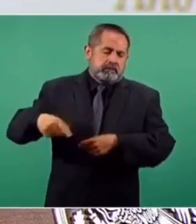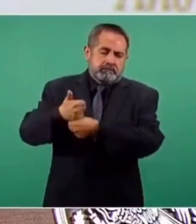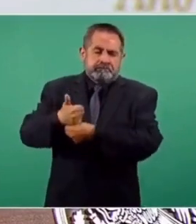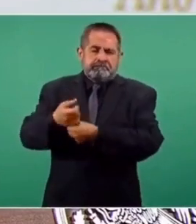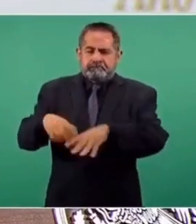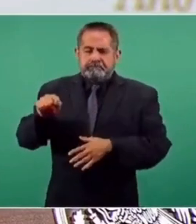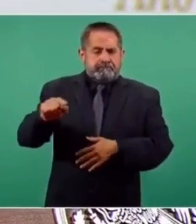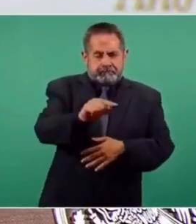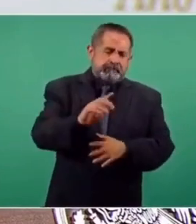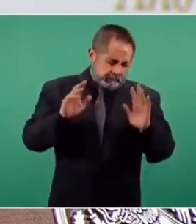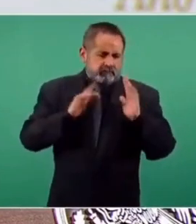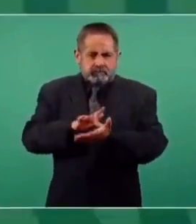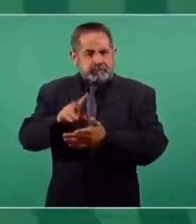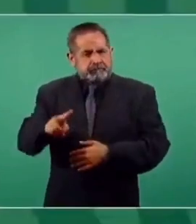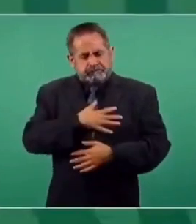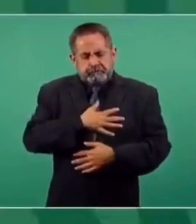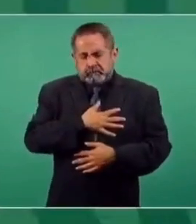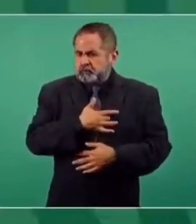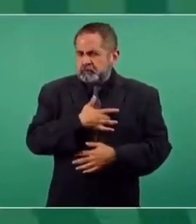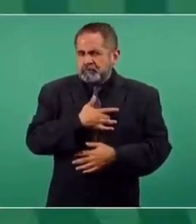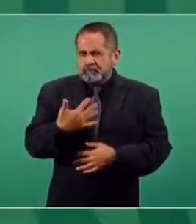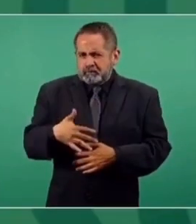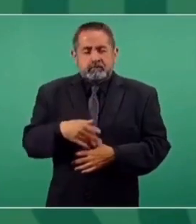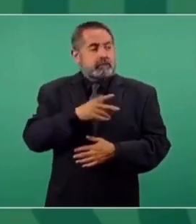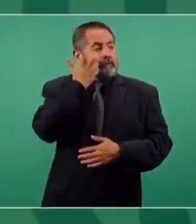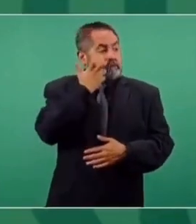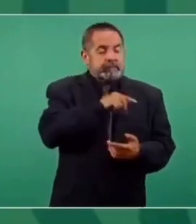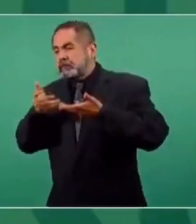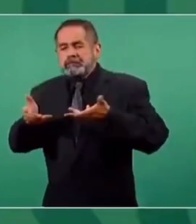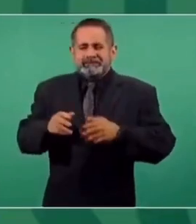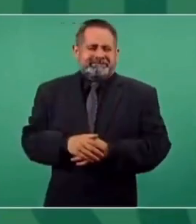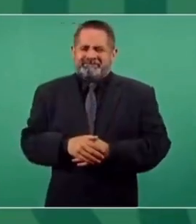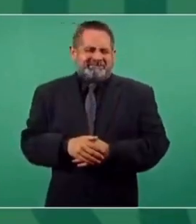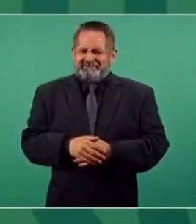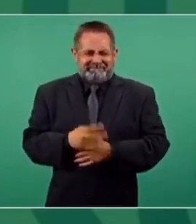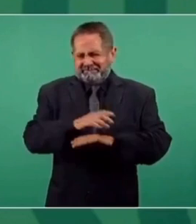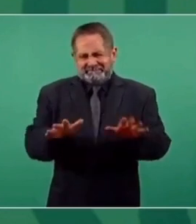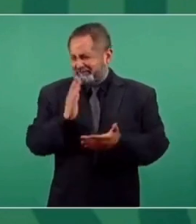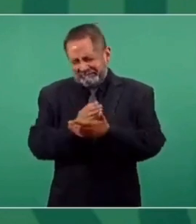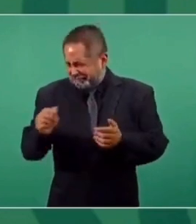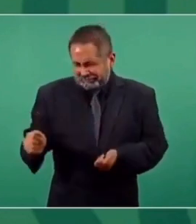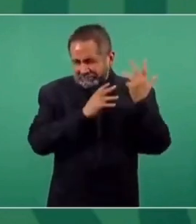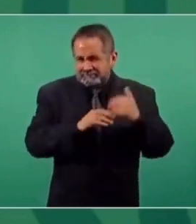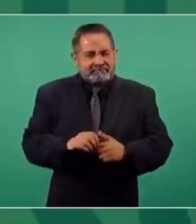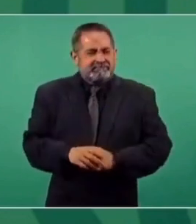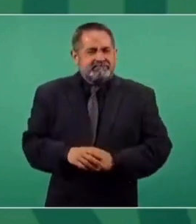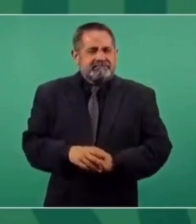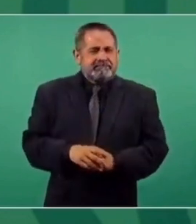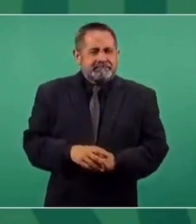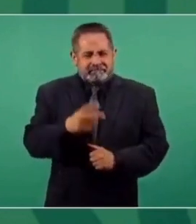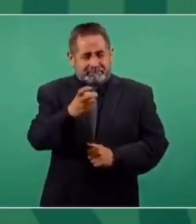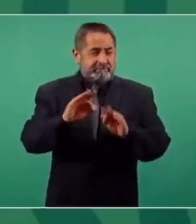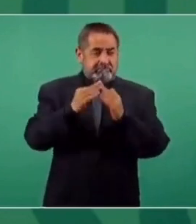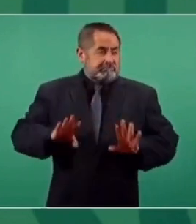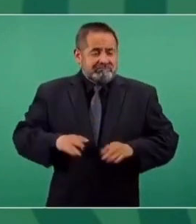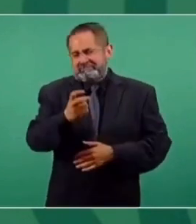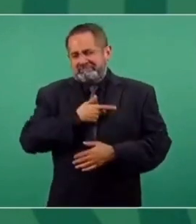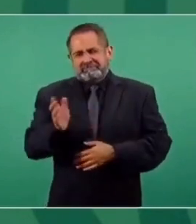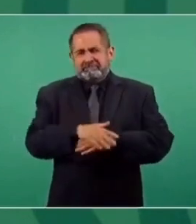familias de las víctimas. Me duele mucho, pero esto no es de irse a tomar fotos. Esto ya también, al carajo. Ese estilo,